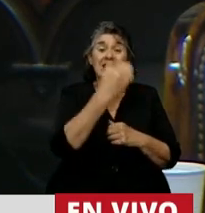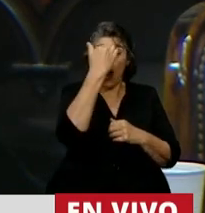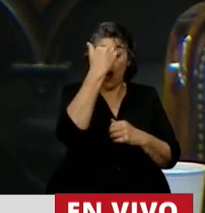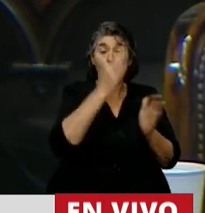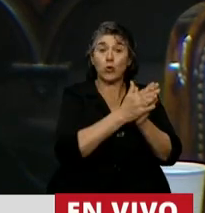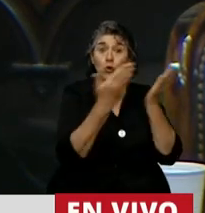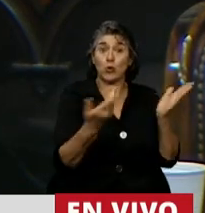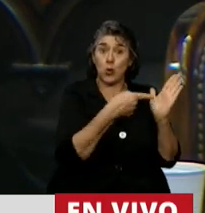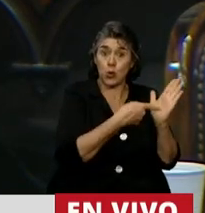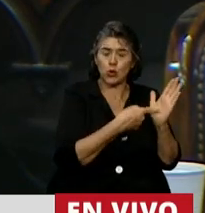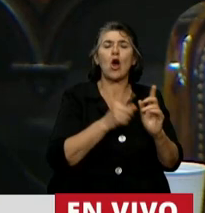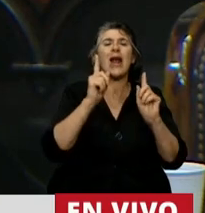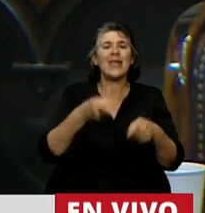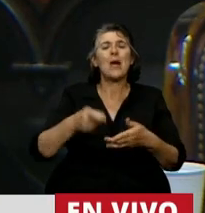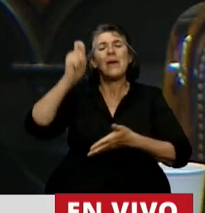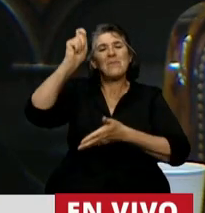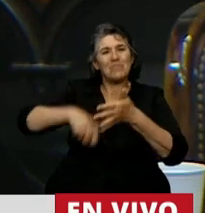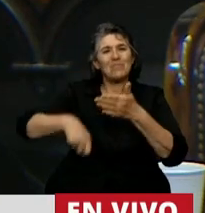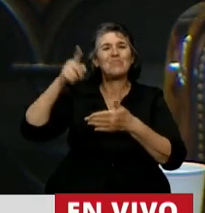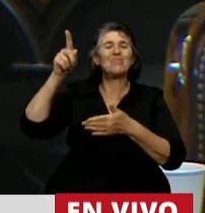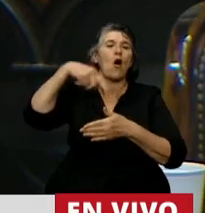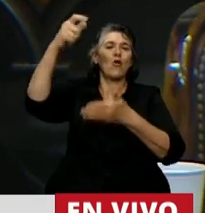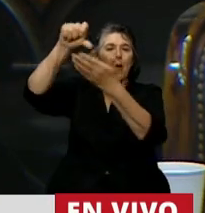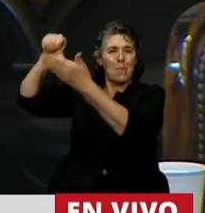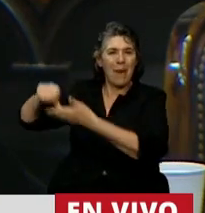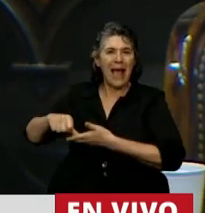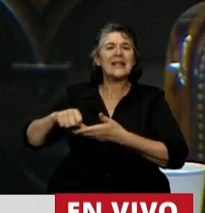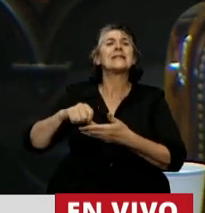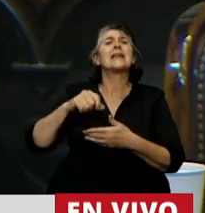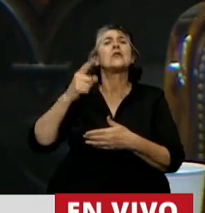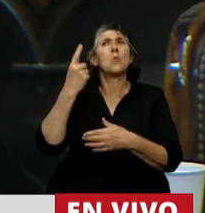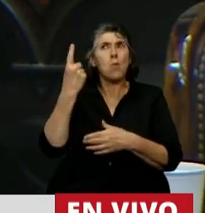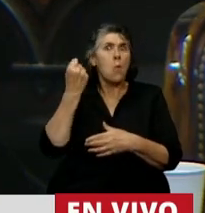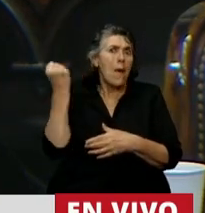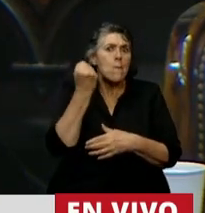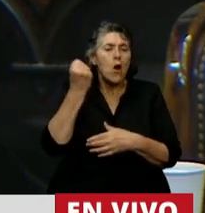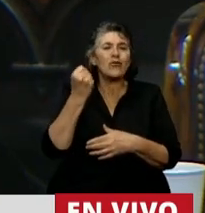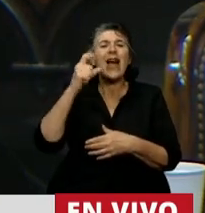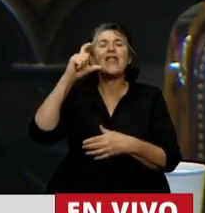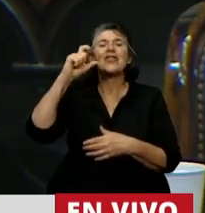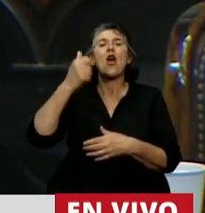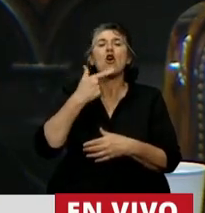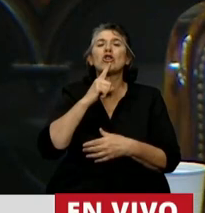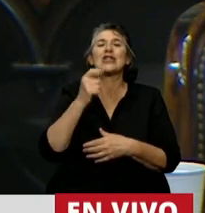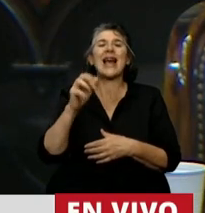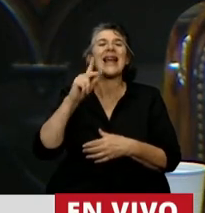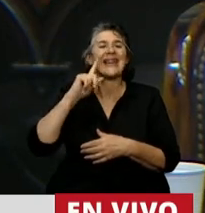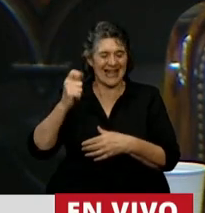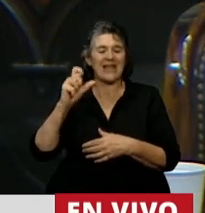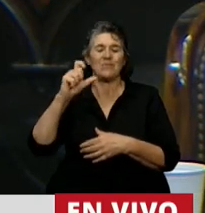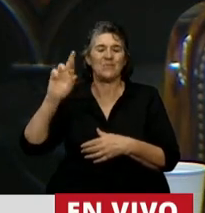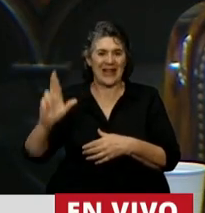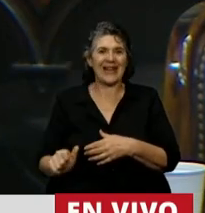internacionales, en particular el Tratado de San José de Costa Rica, no hay posibilidad de interpretación vaga y